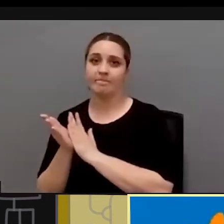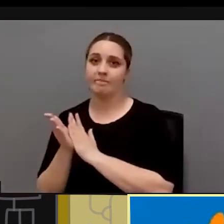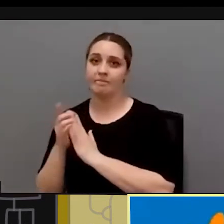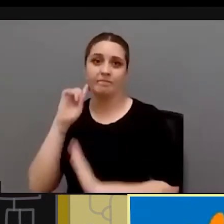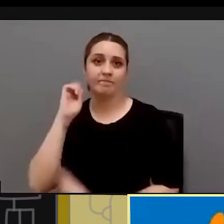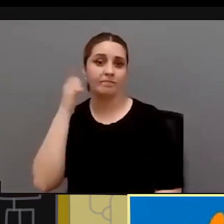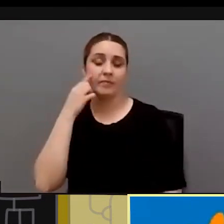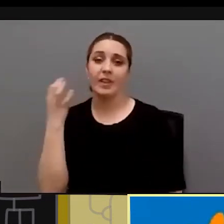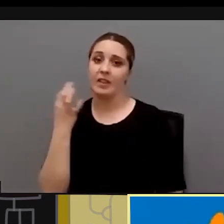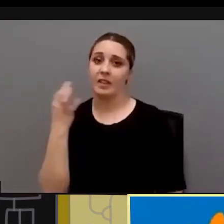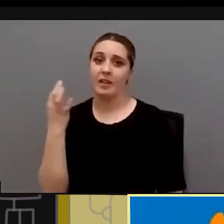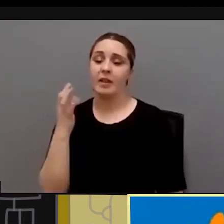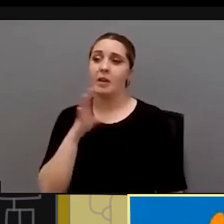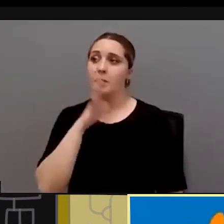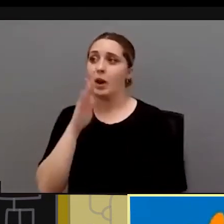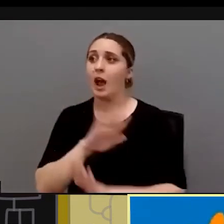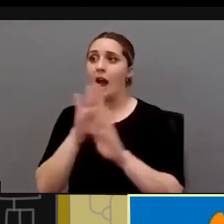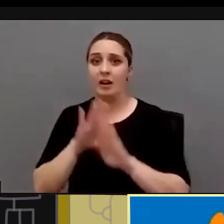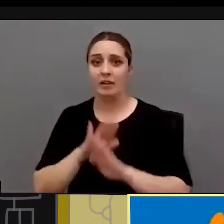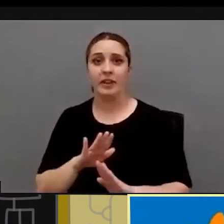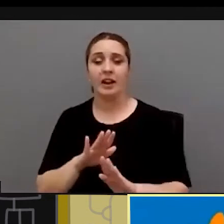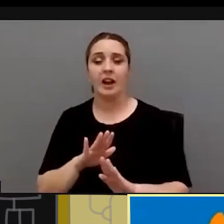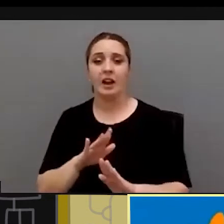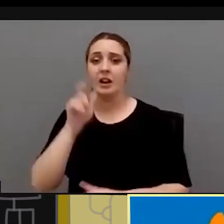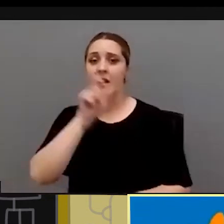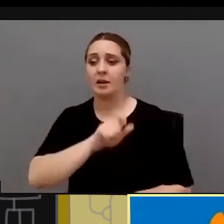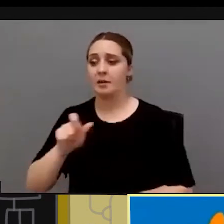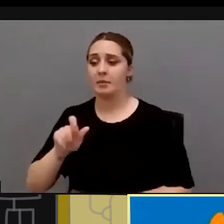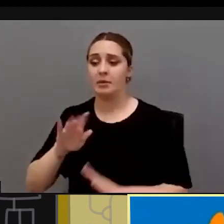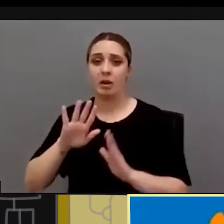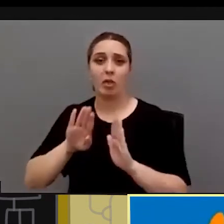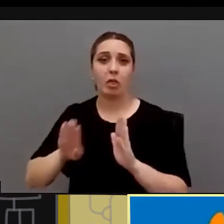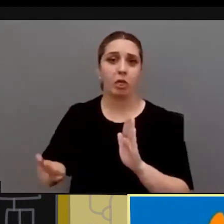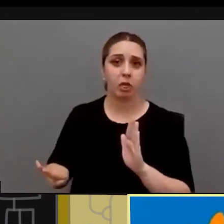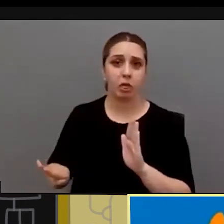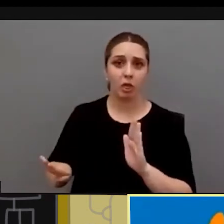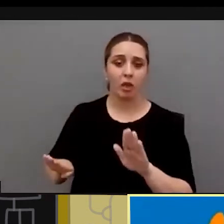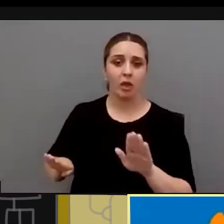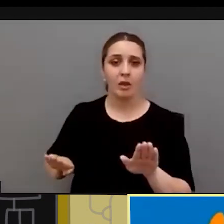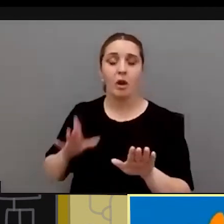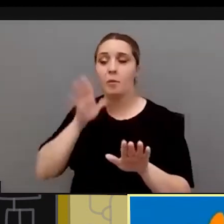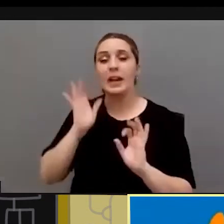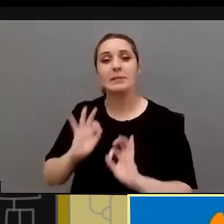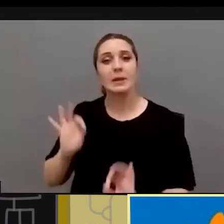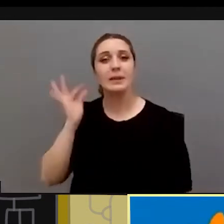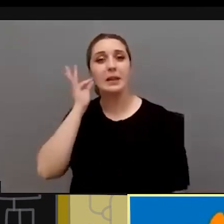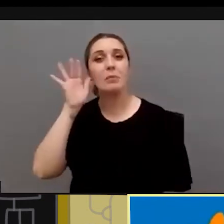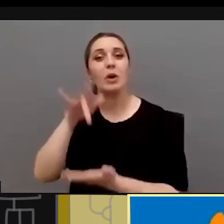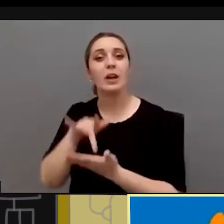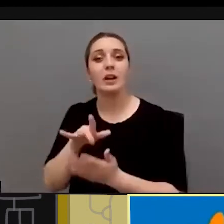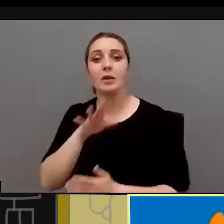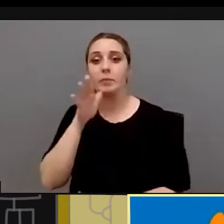porque si no estamos dejando a gran parte de la población detrás y porque especialmente en el caso de las mujeres veréis porque la